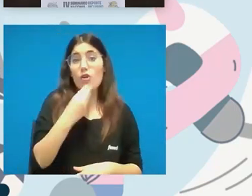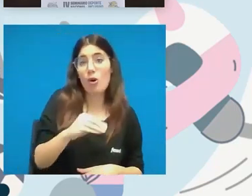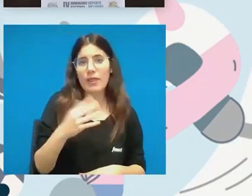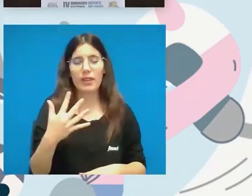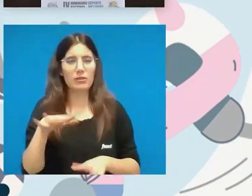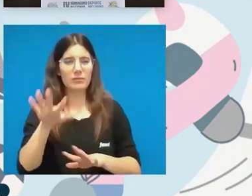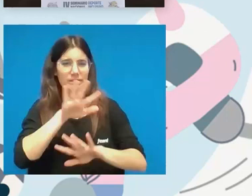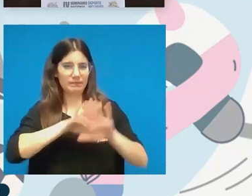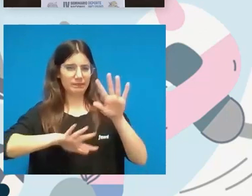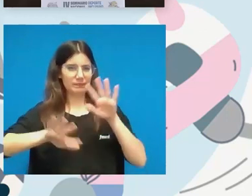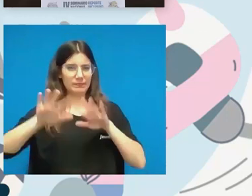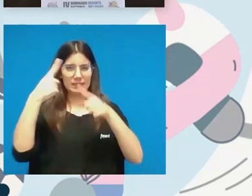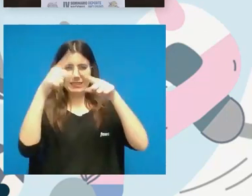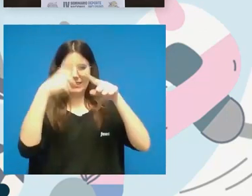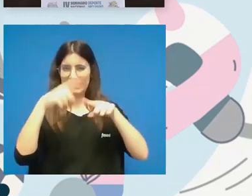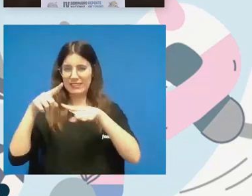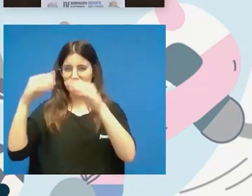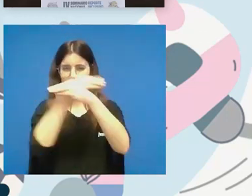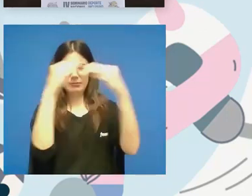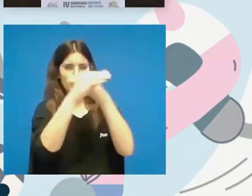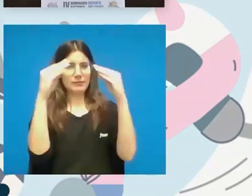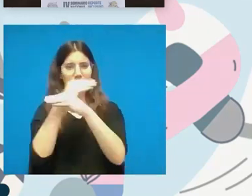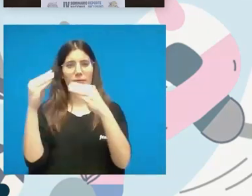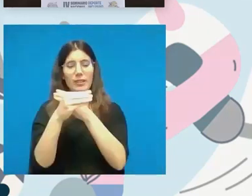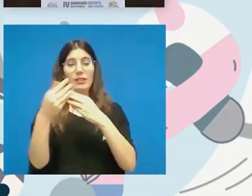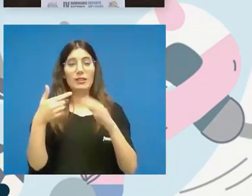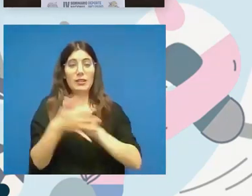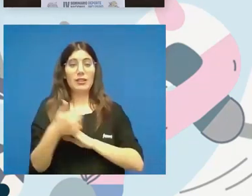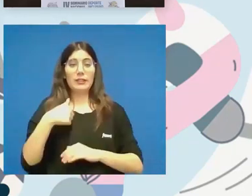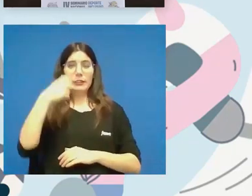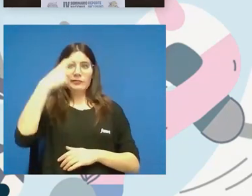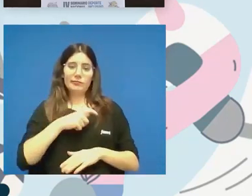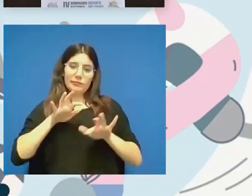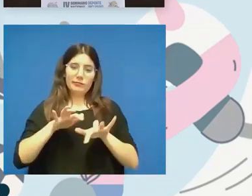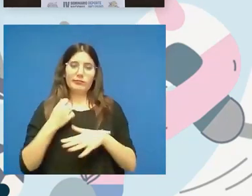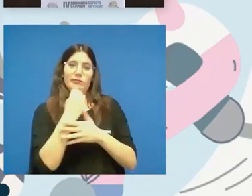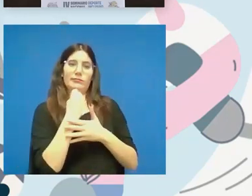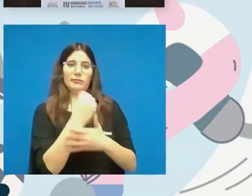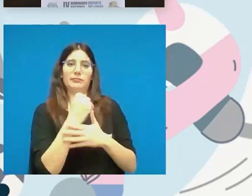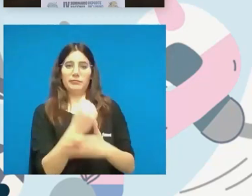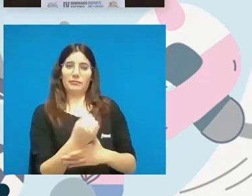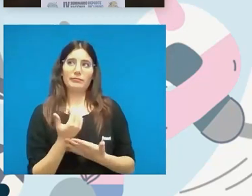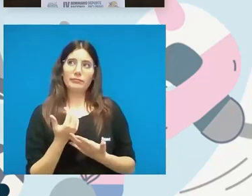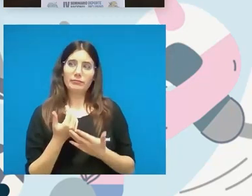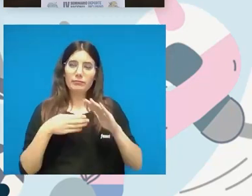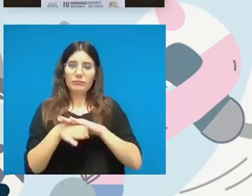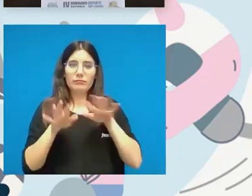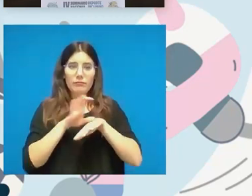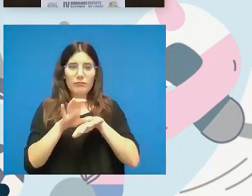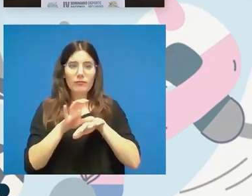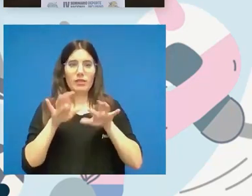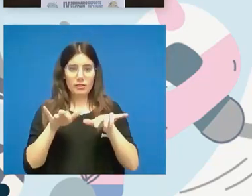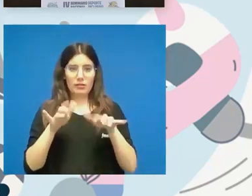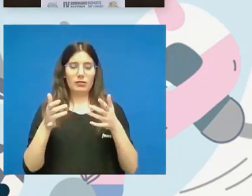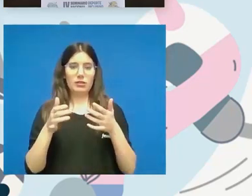esto también exige personas que estén detrás facilitando el acceso a la práctica